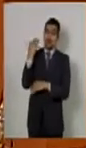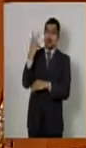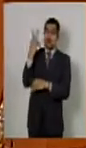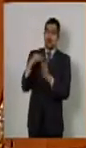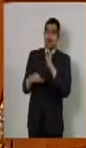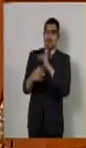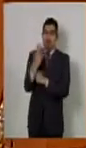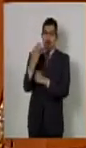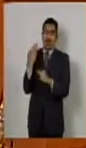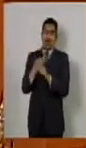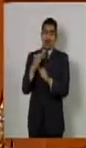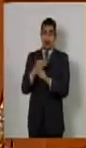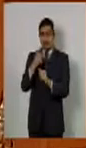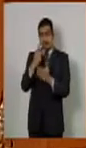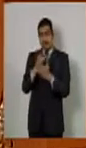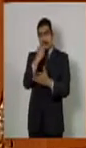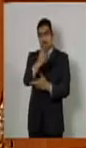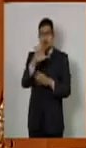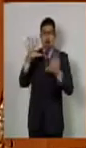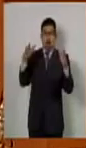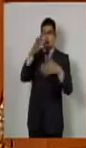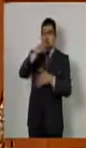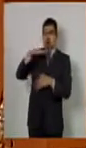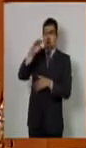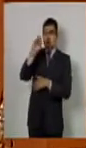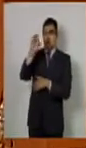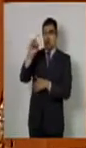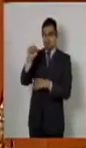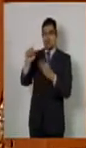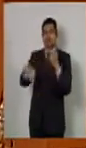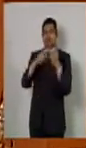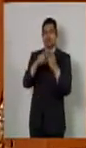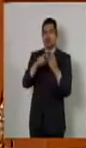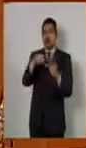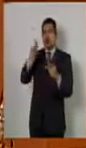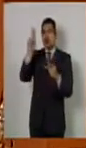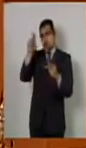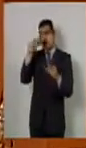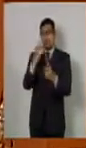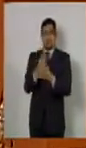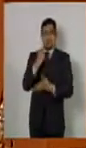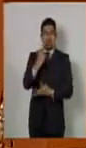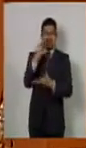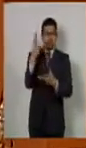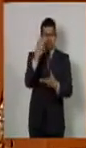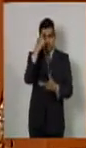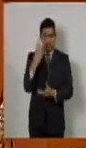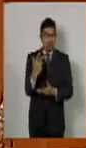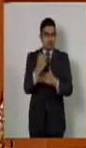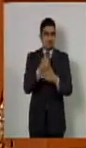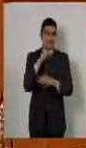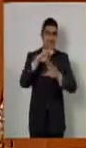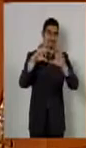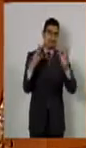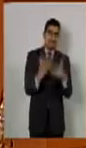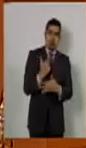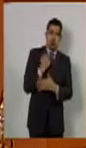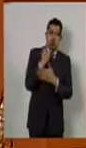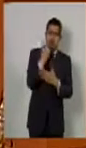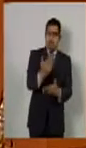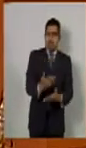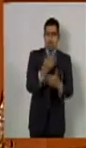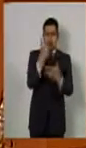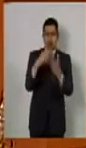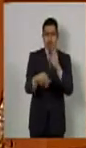el premio internacional Cosmos, el programa de Naciones Unidas del Medio Ambiente le otorgó el premio Campeones de la Tierra y en el